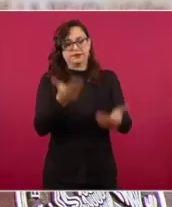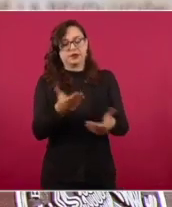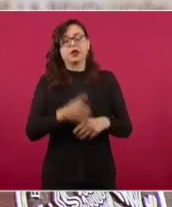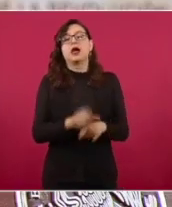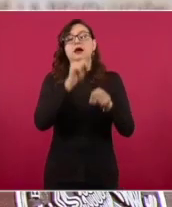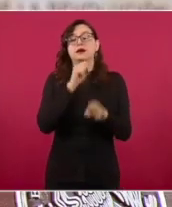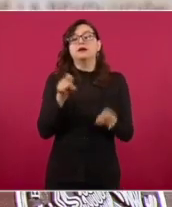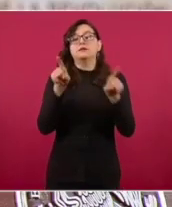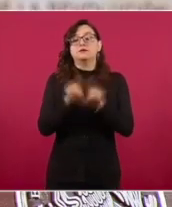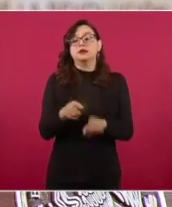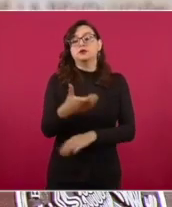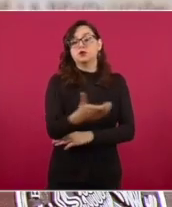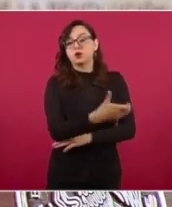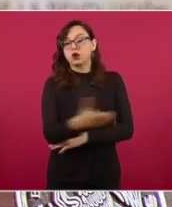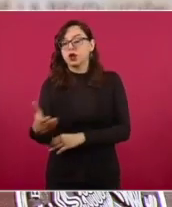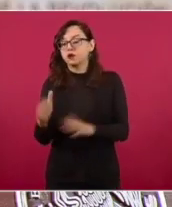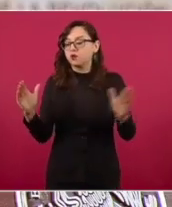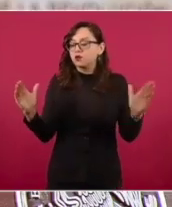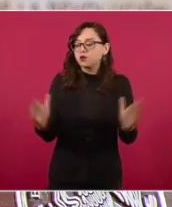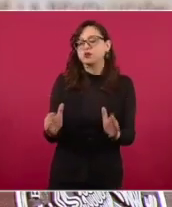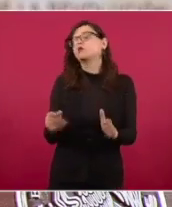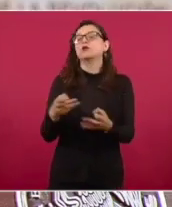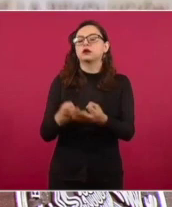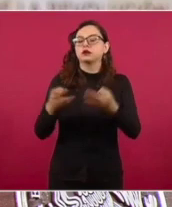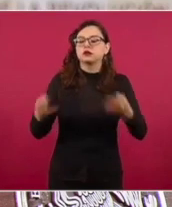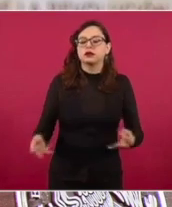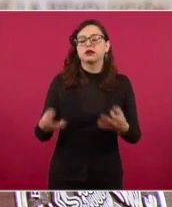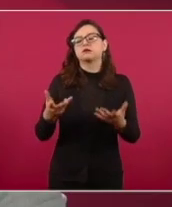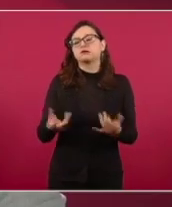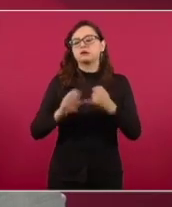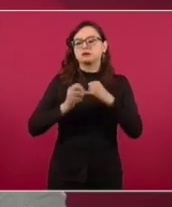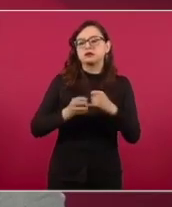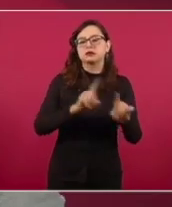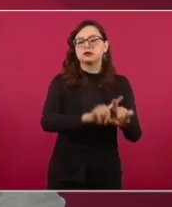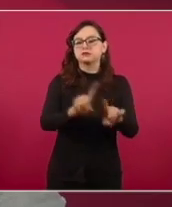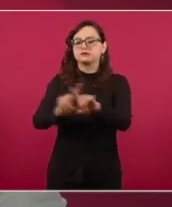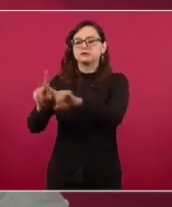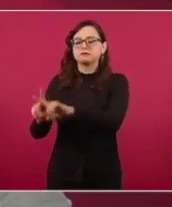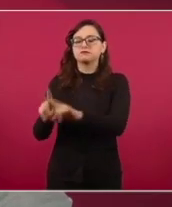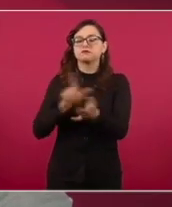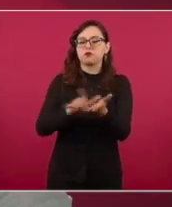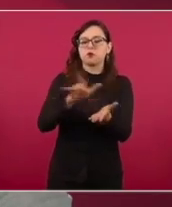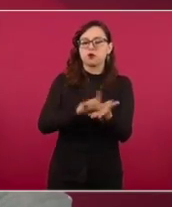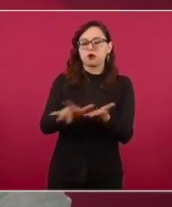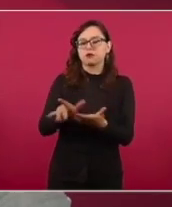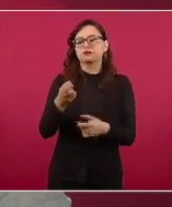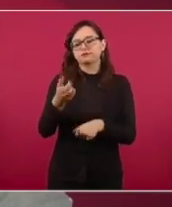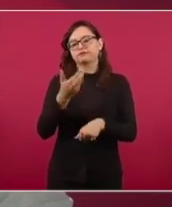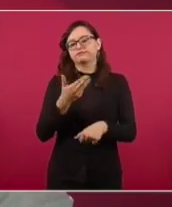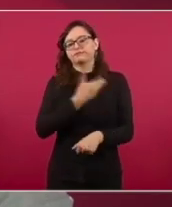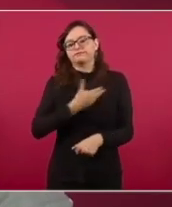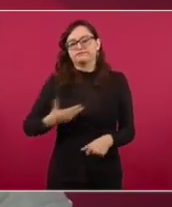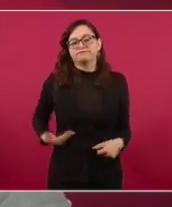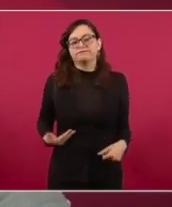pequeños productores a precios preferenciales para granos básicos y este es el resultado de la gestión que hizo el señor